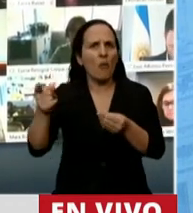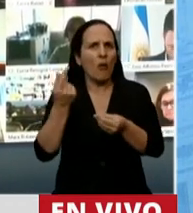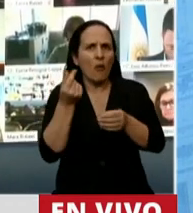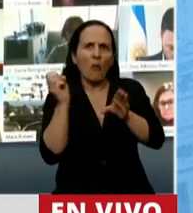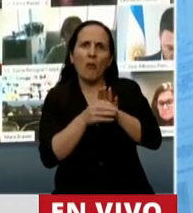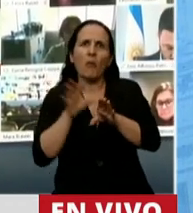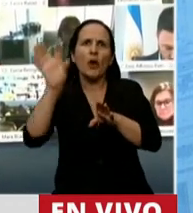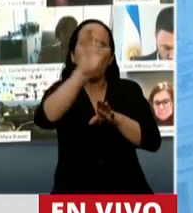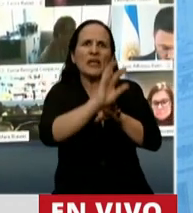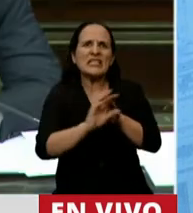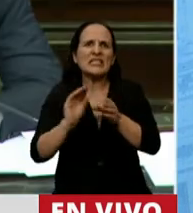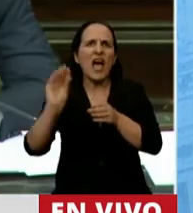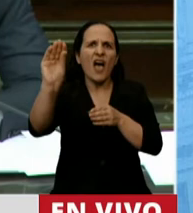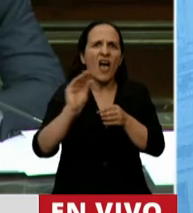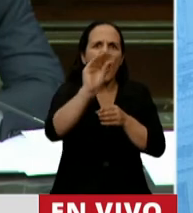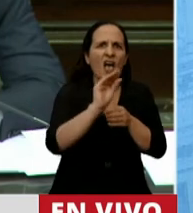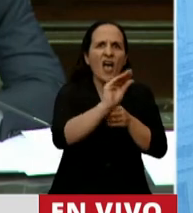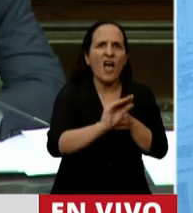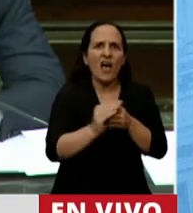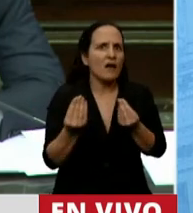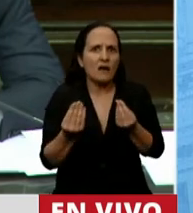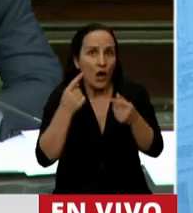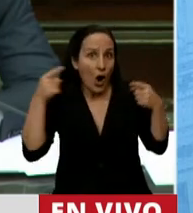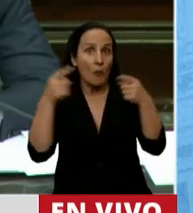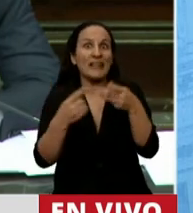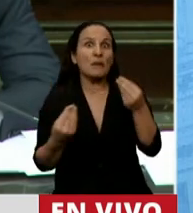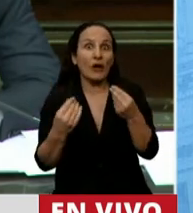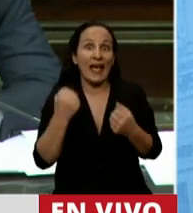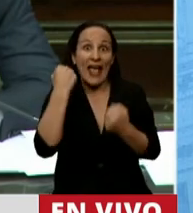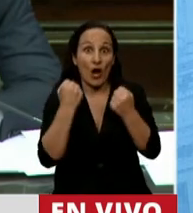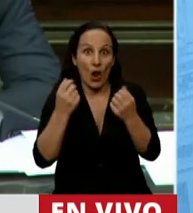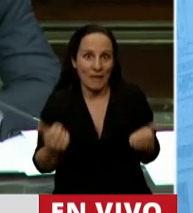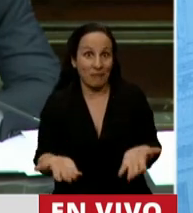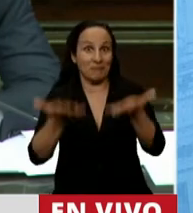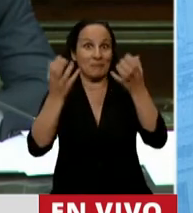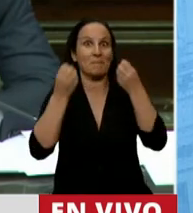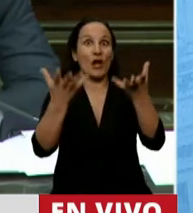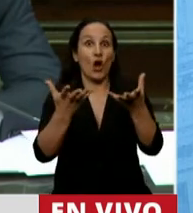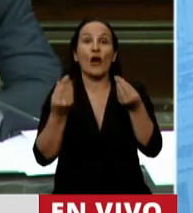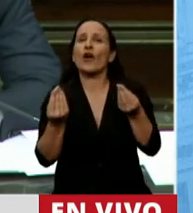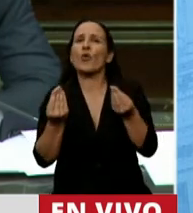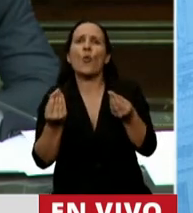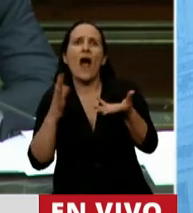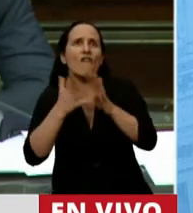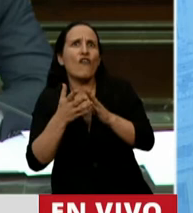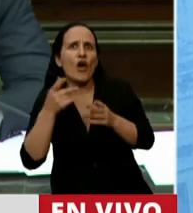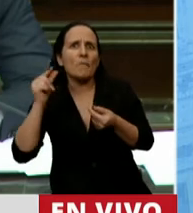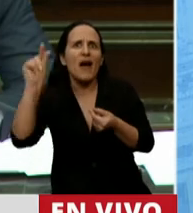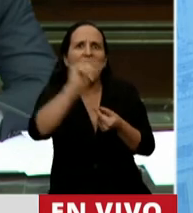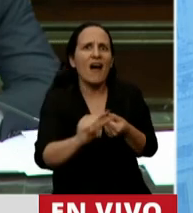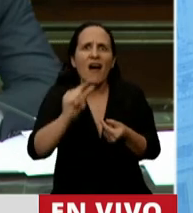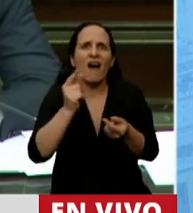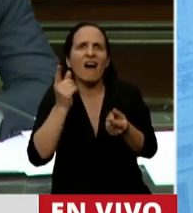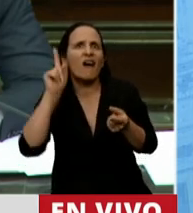fondos entre las provincias con el objetivo de lograr la reactivación económica post-pandemia que tanto le preocupa al Gobierno y a todos los